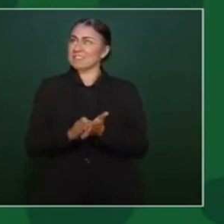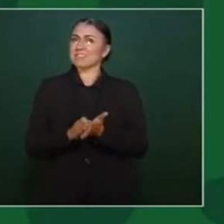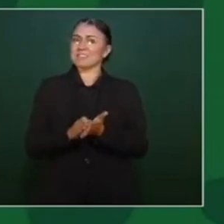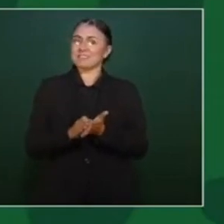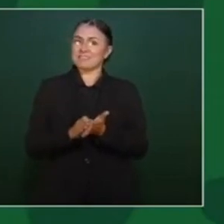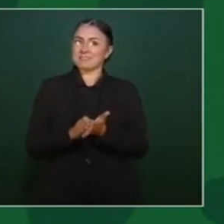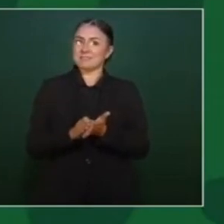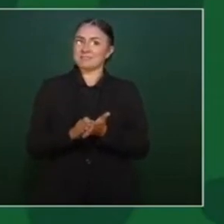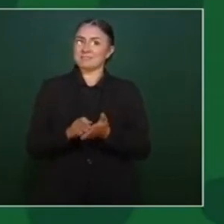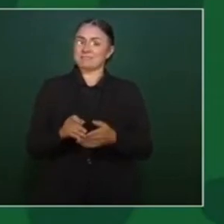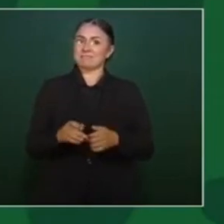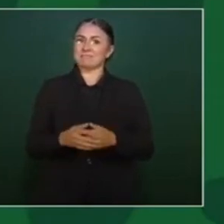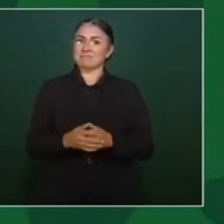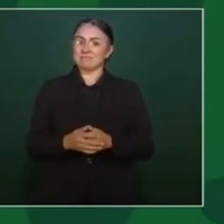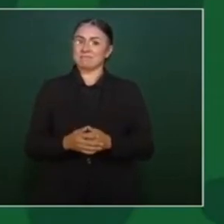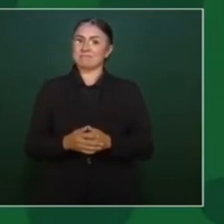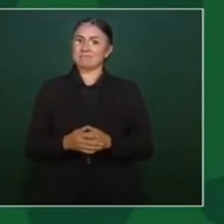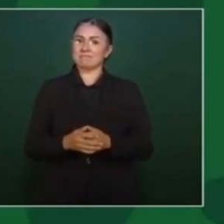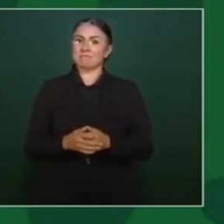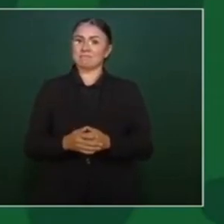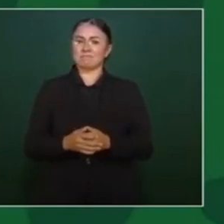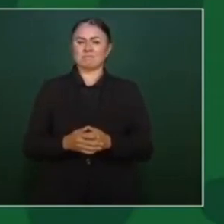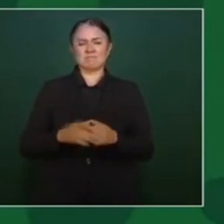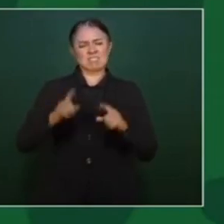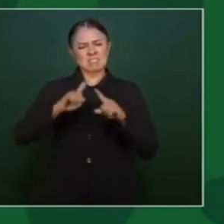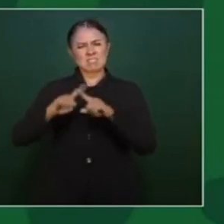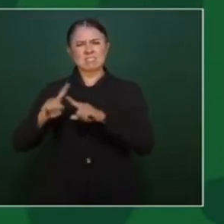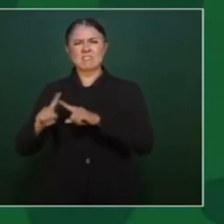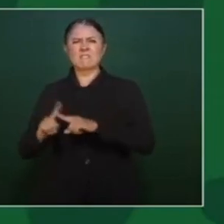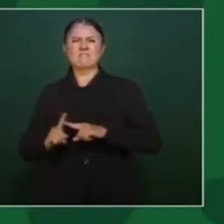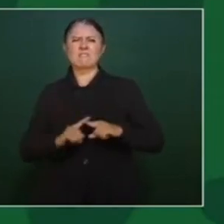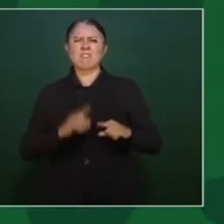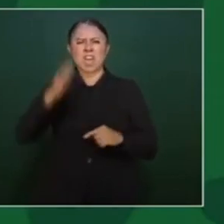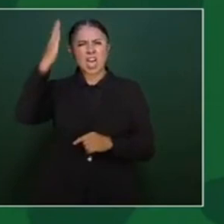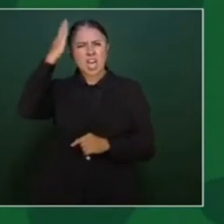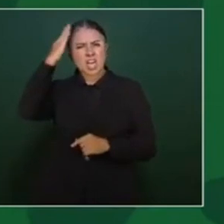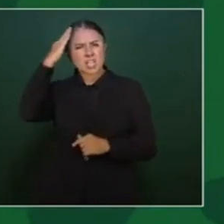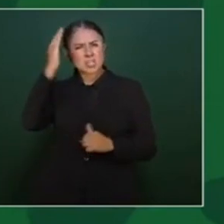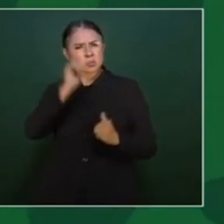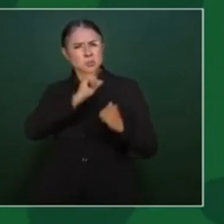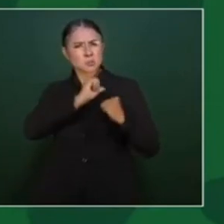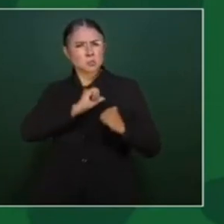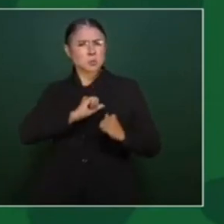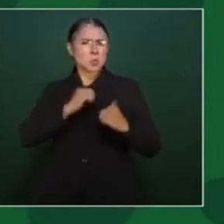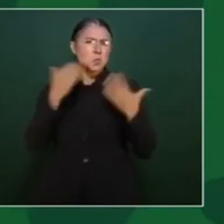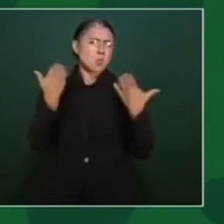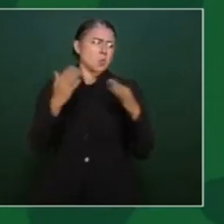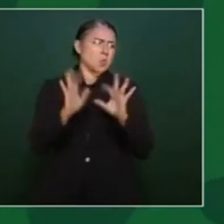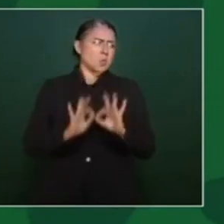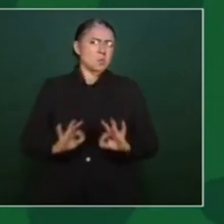dirigentes destacadísimos.